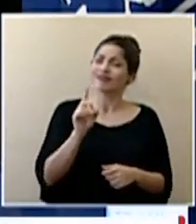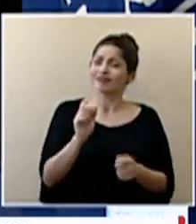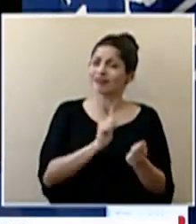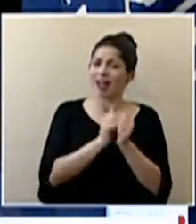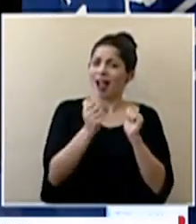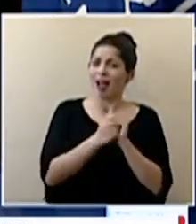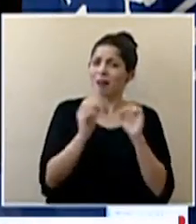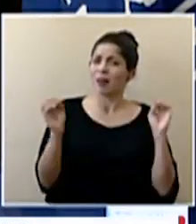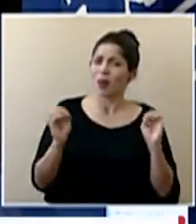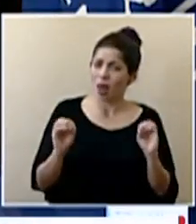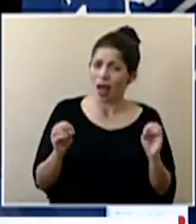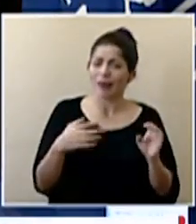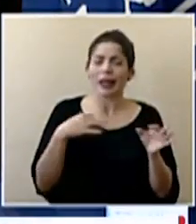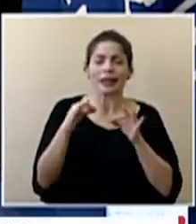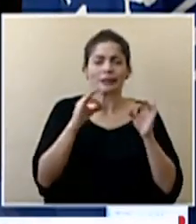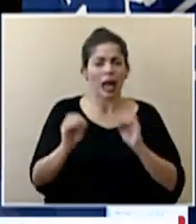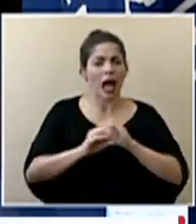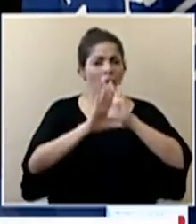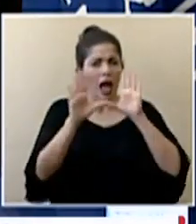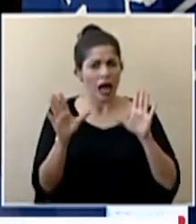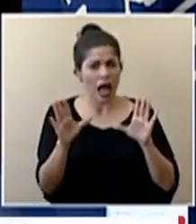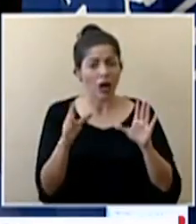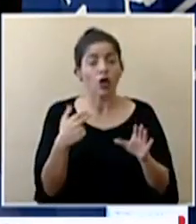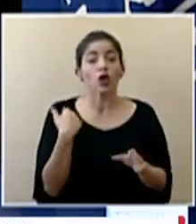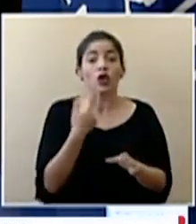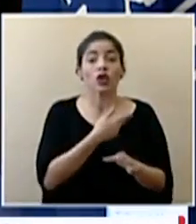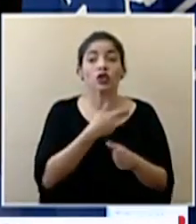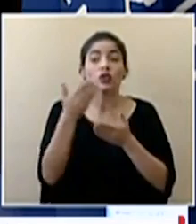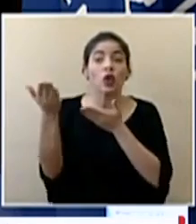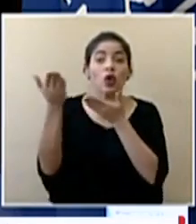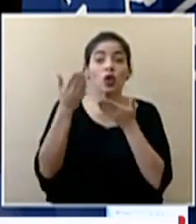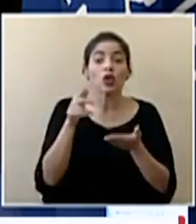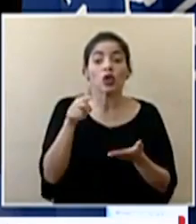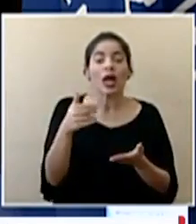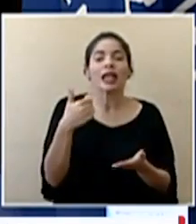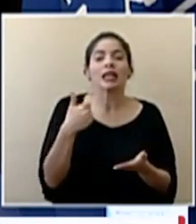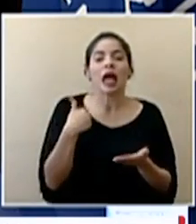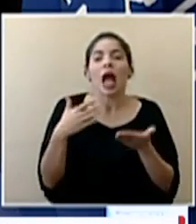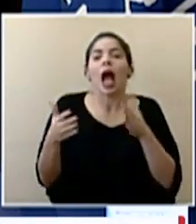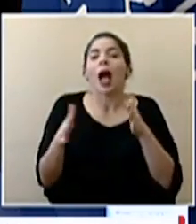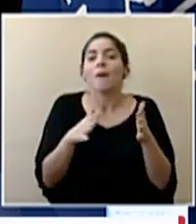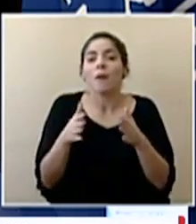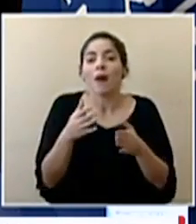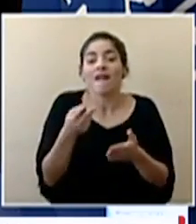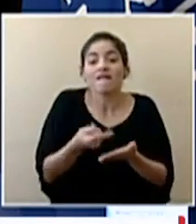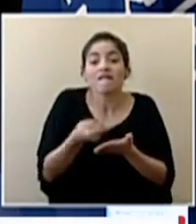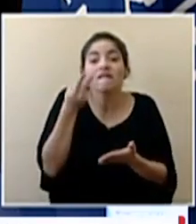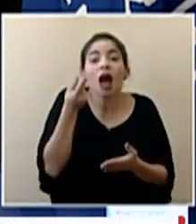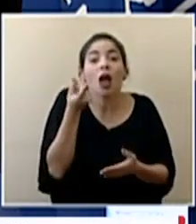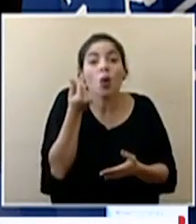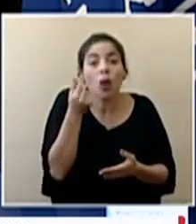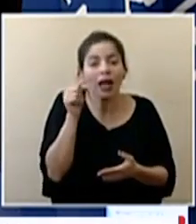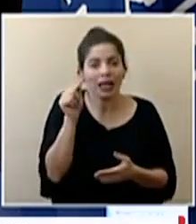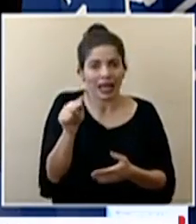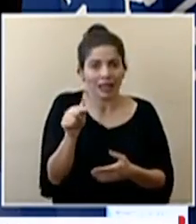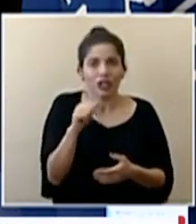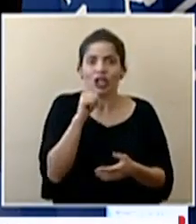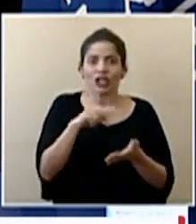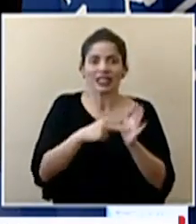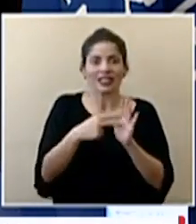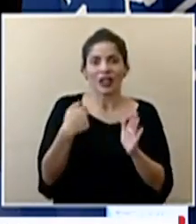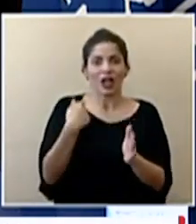ningún cambio y aclaro lo que nos estamos trayendo tiene aproximadamente ese valor no es que estamos